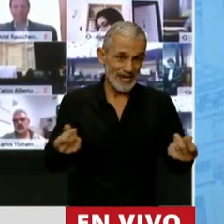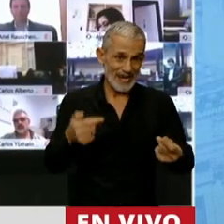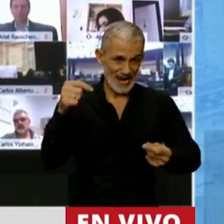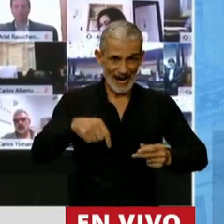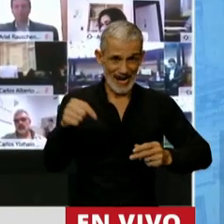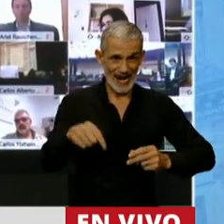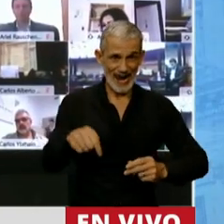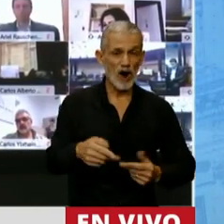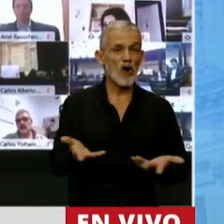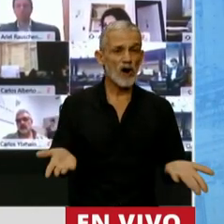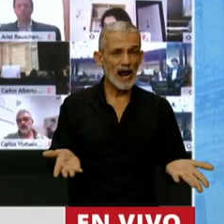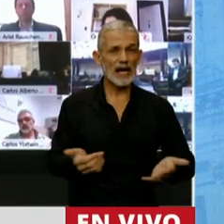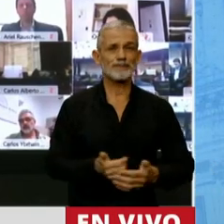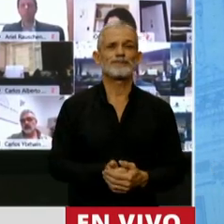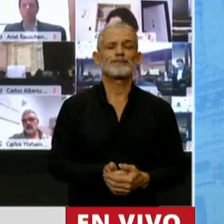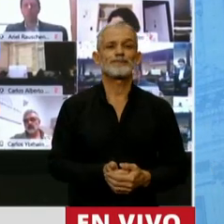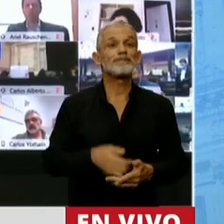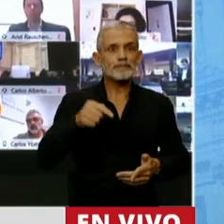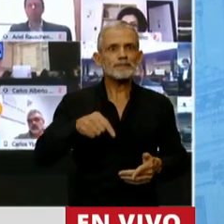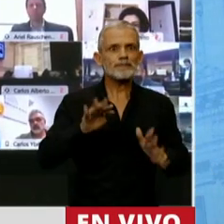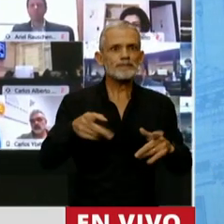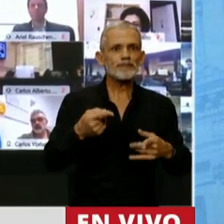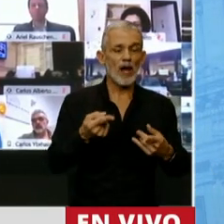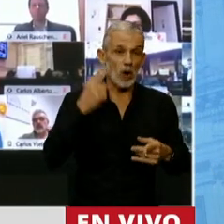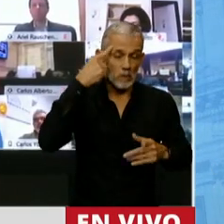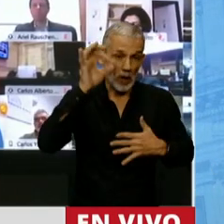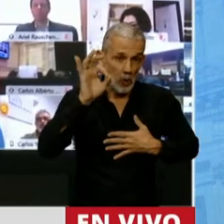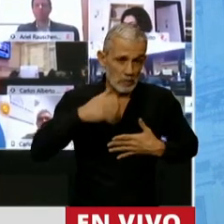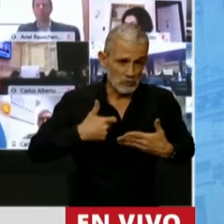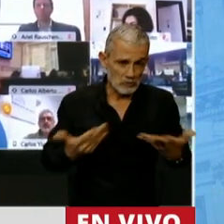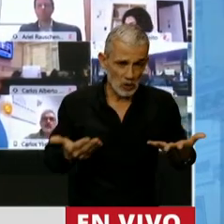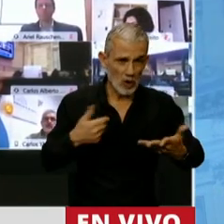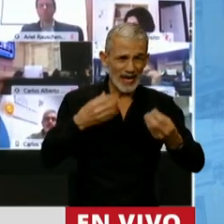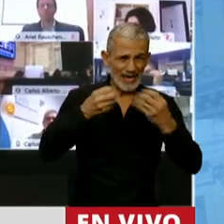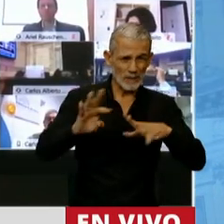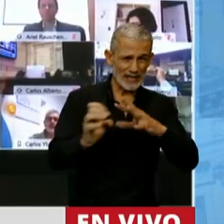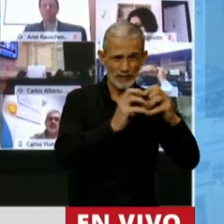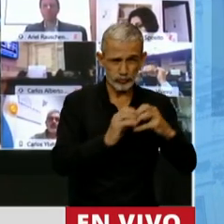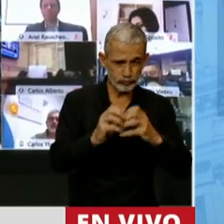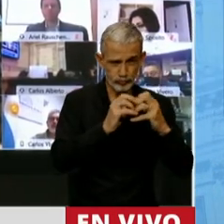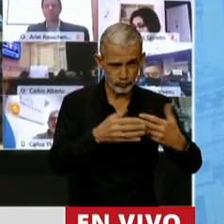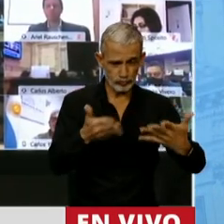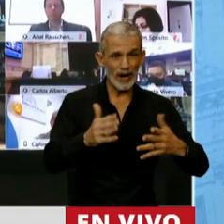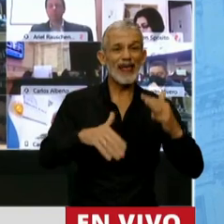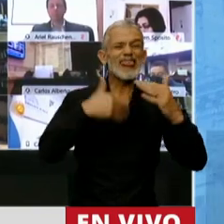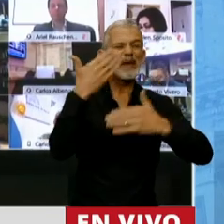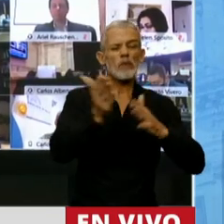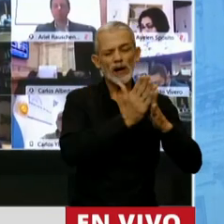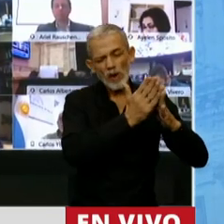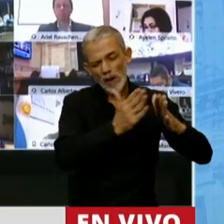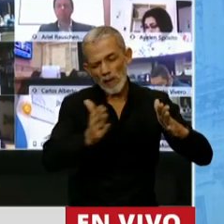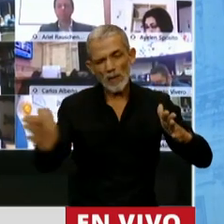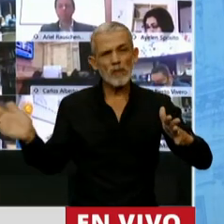aquí y habilitaría mi opinión el inicio del debate y luego cuando